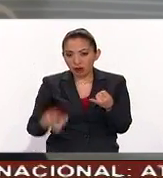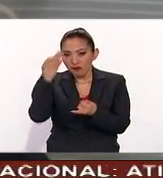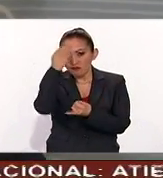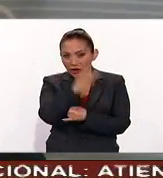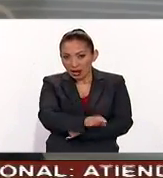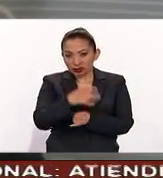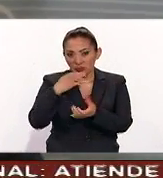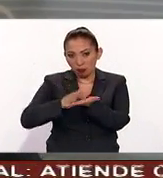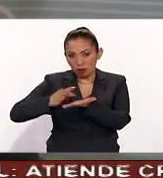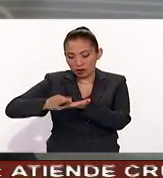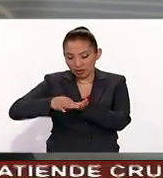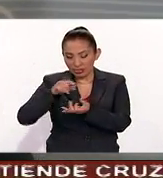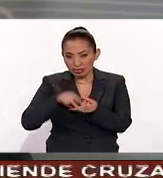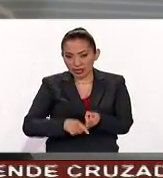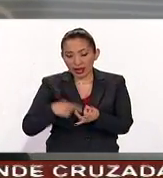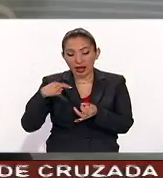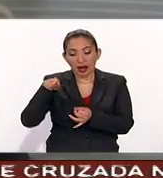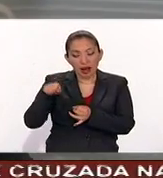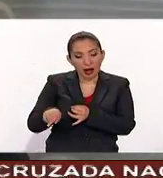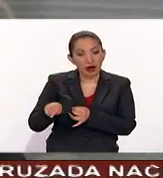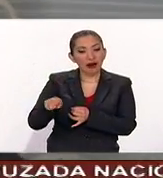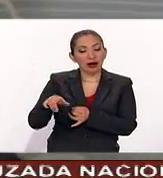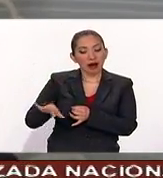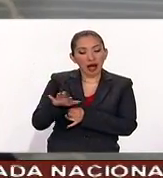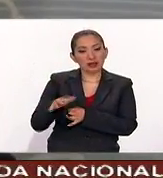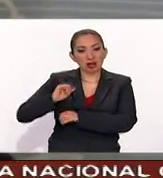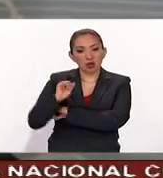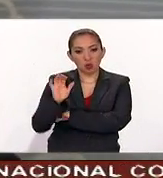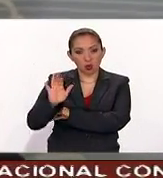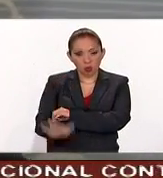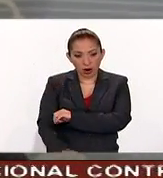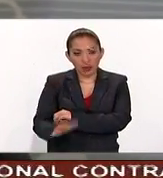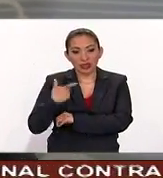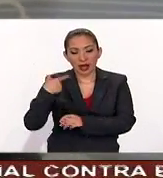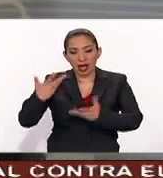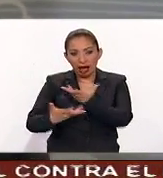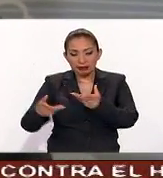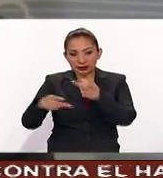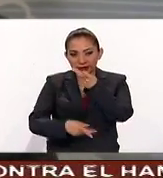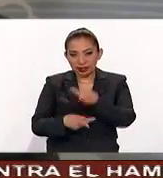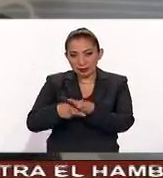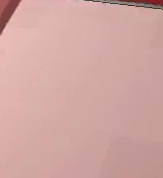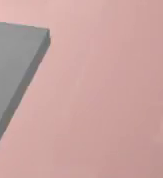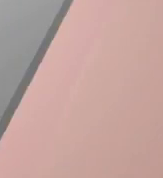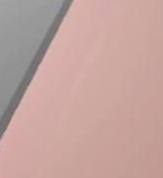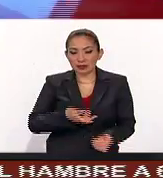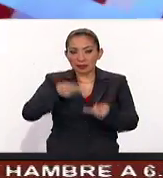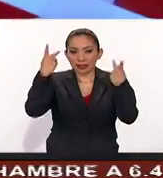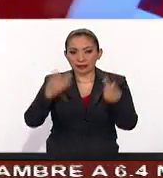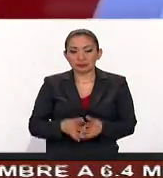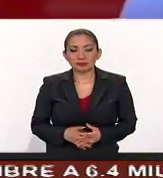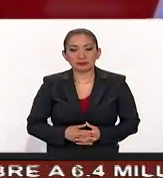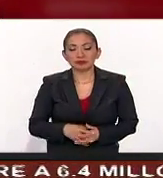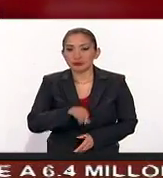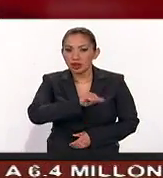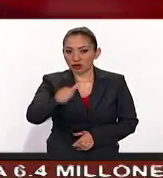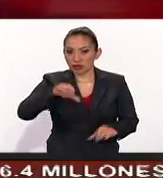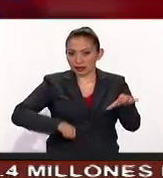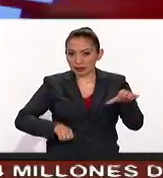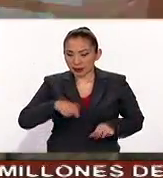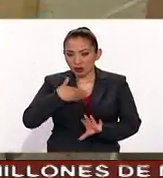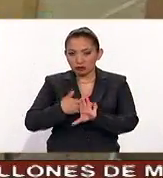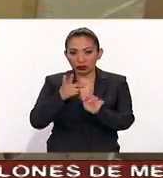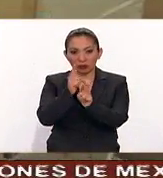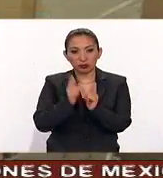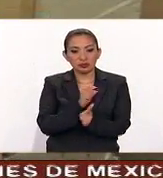falsificación de moneda en la modalidad de almacenamiento, producción y distribución. En otras acciones contra